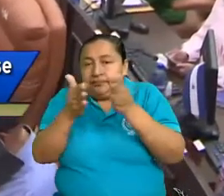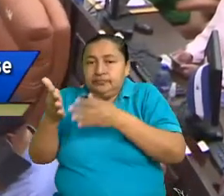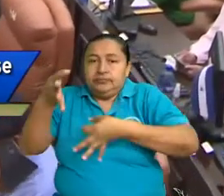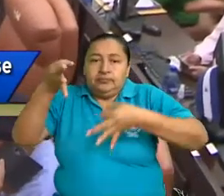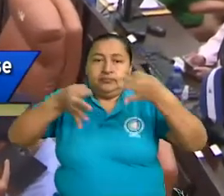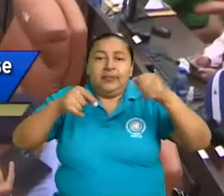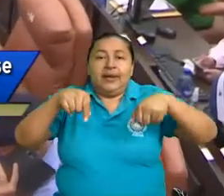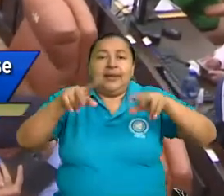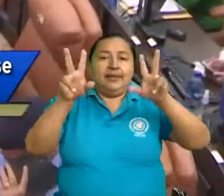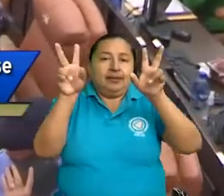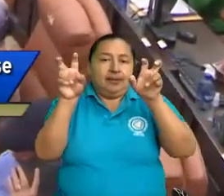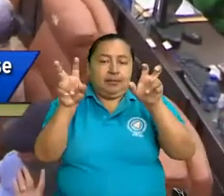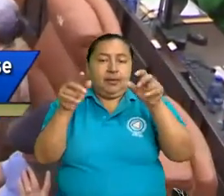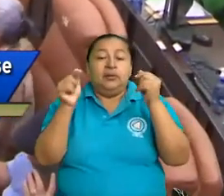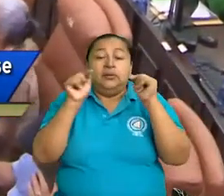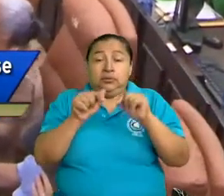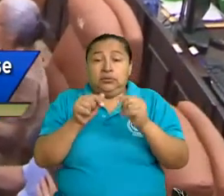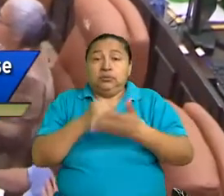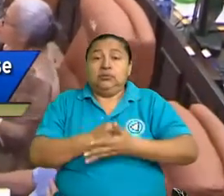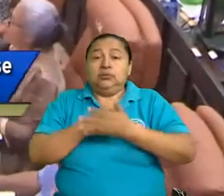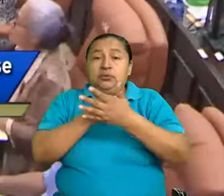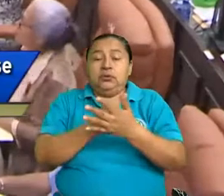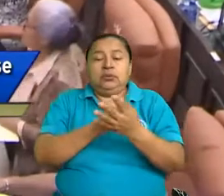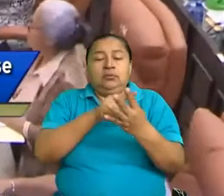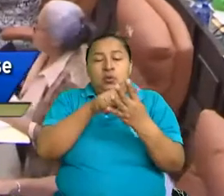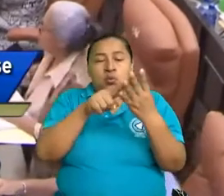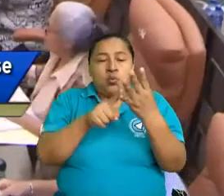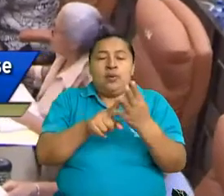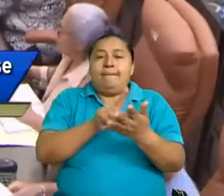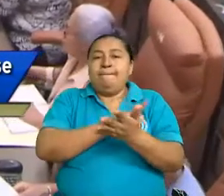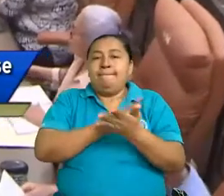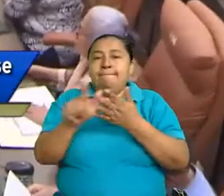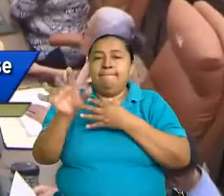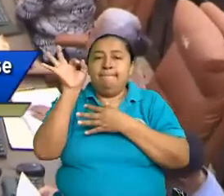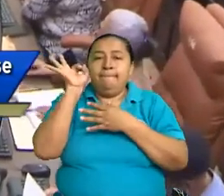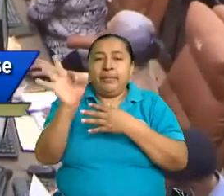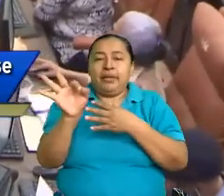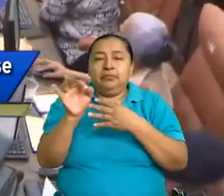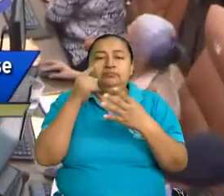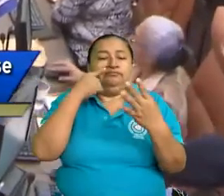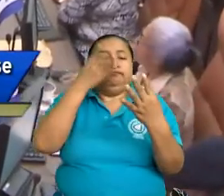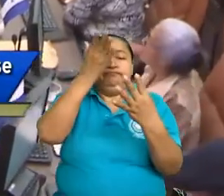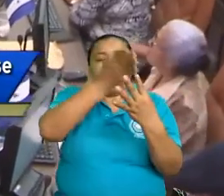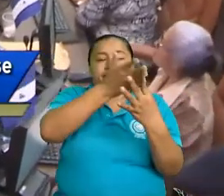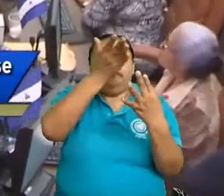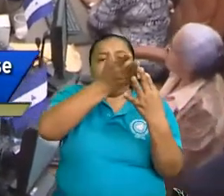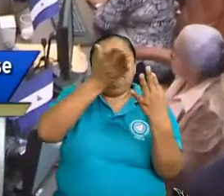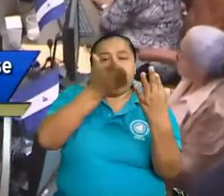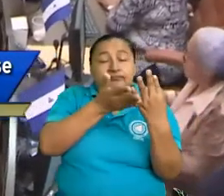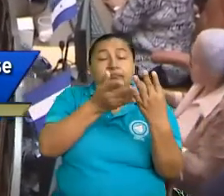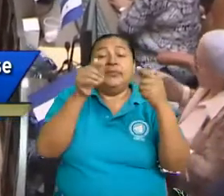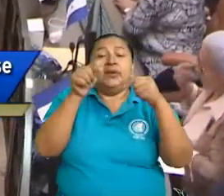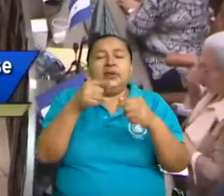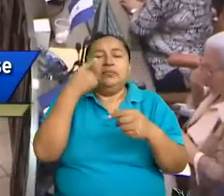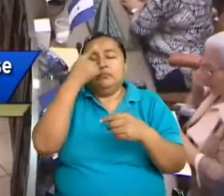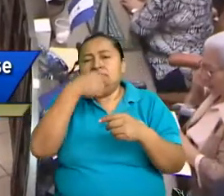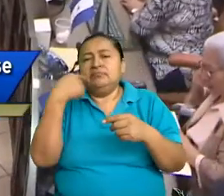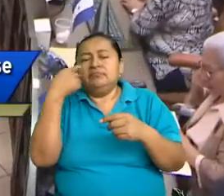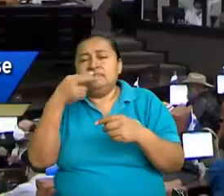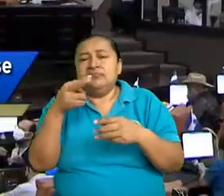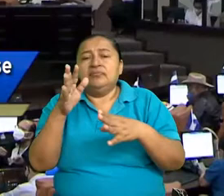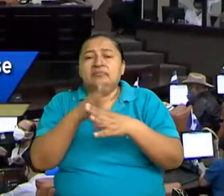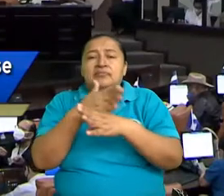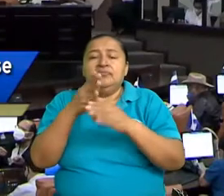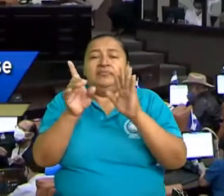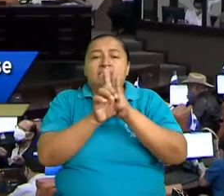temas. esto permite limpiar, depurar, clasificar e identificar todas las leyes